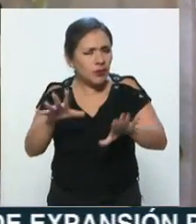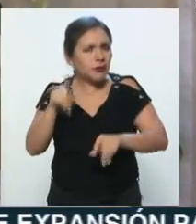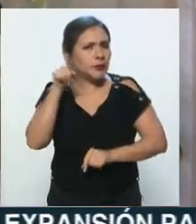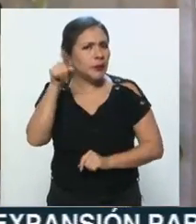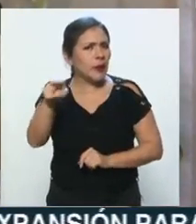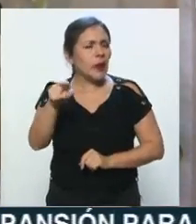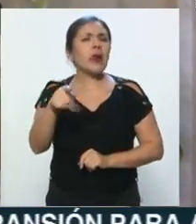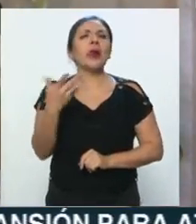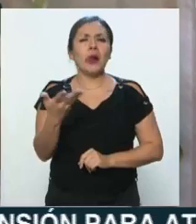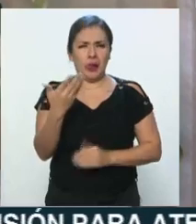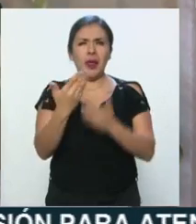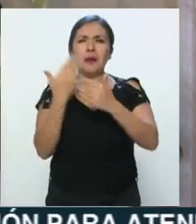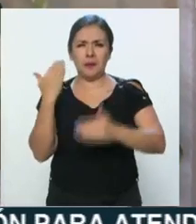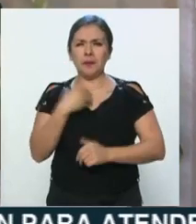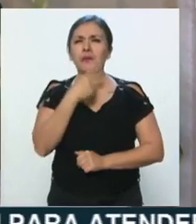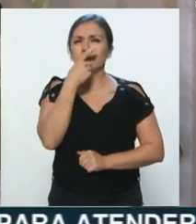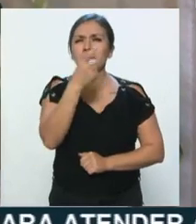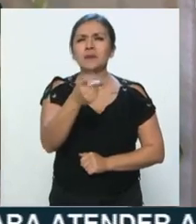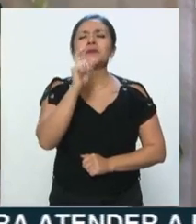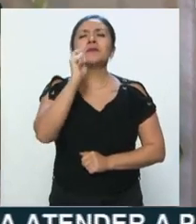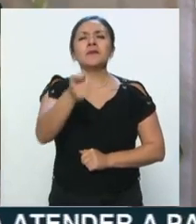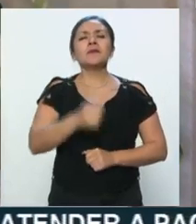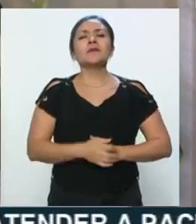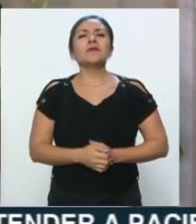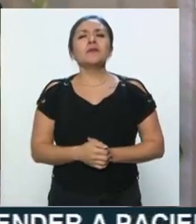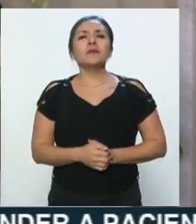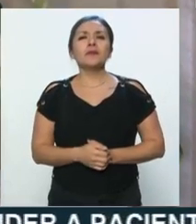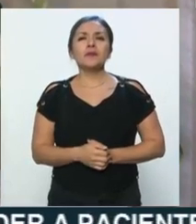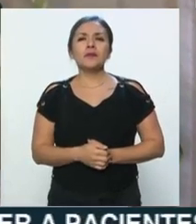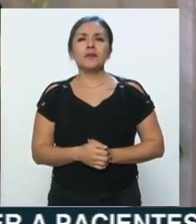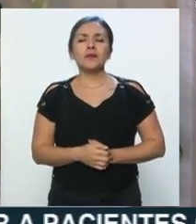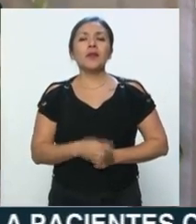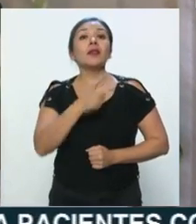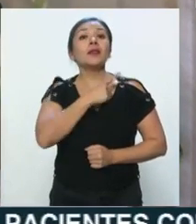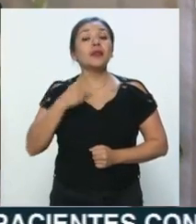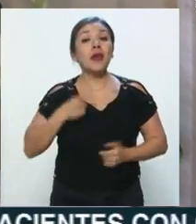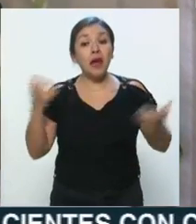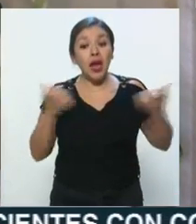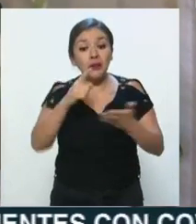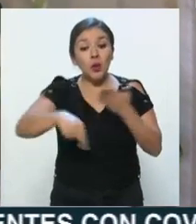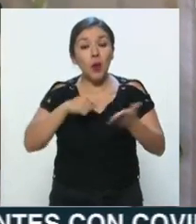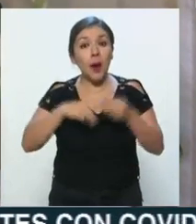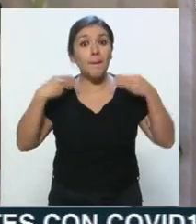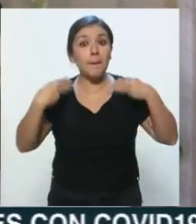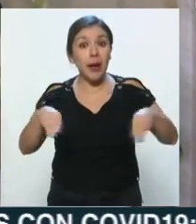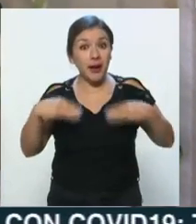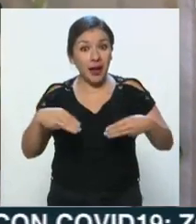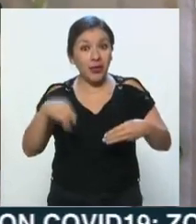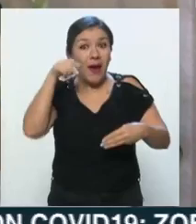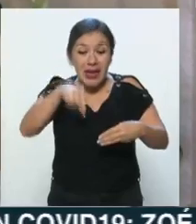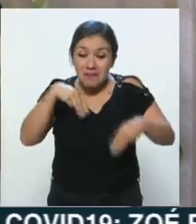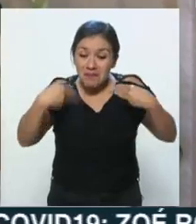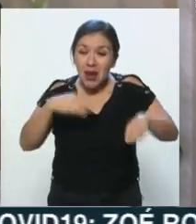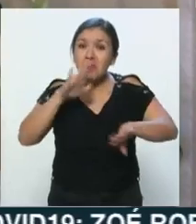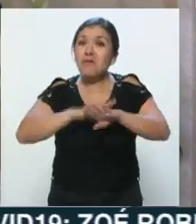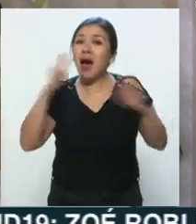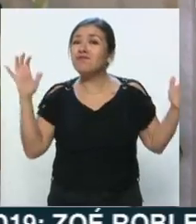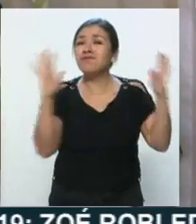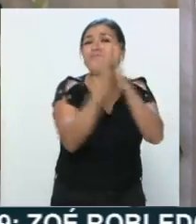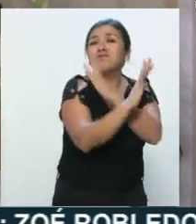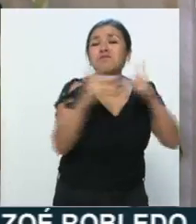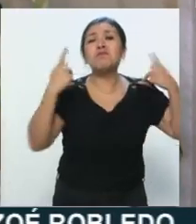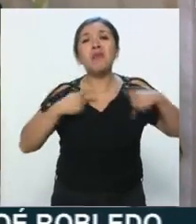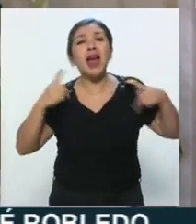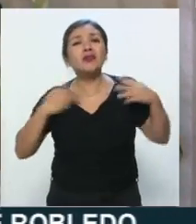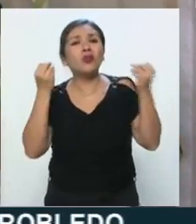a, pues lo que ya le comentaba de precisamente lo que se tiene que hacer en los mercados, porque son zonas de gran afluencia, de mucha